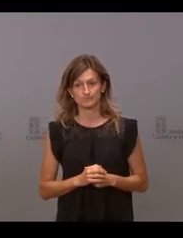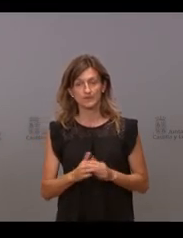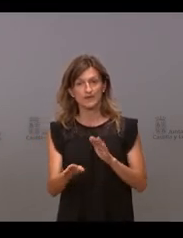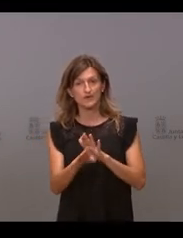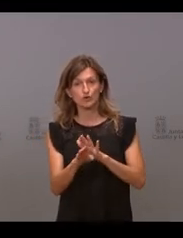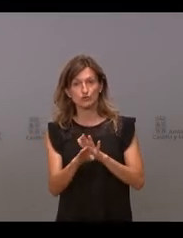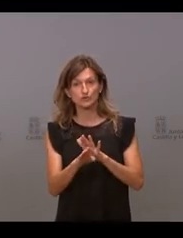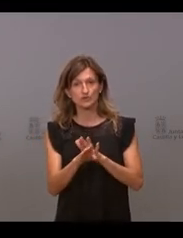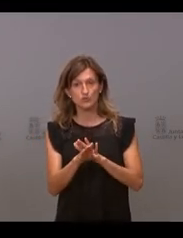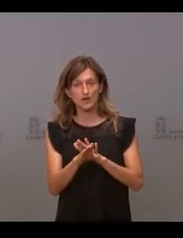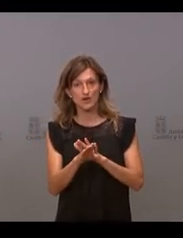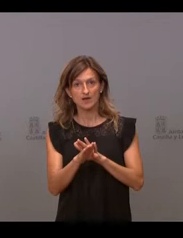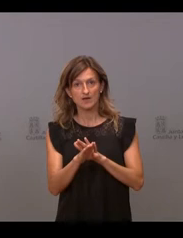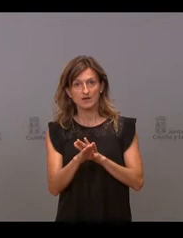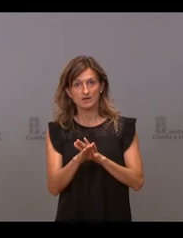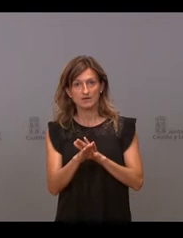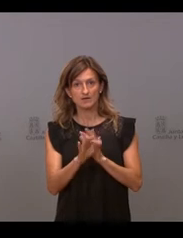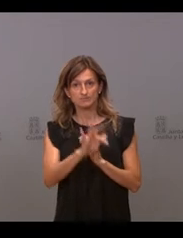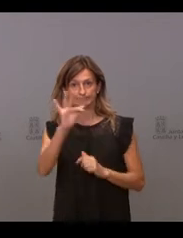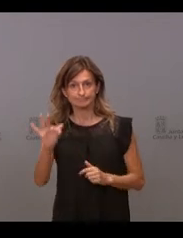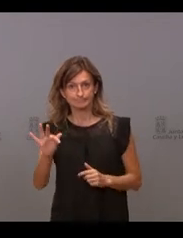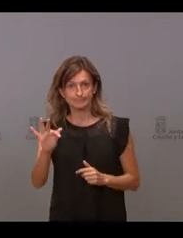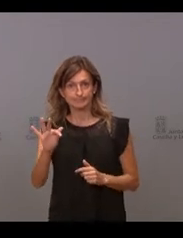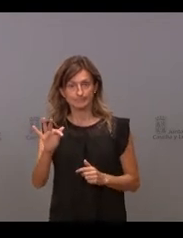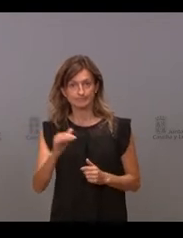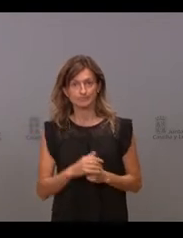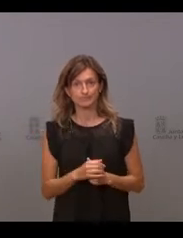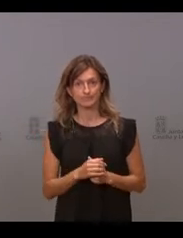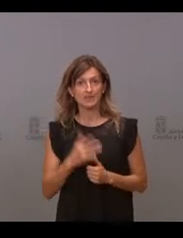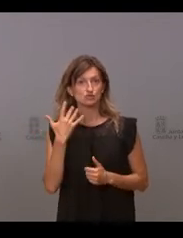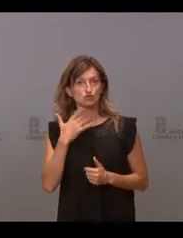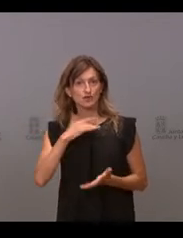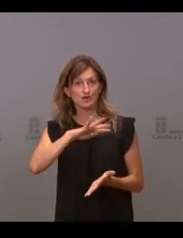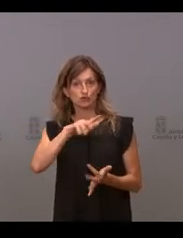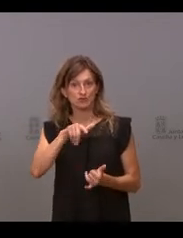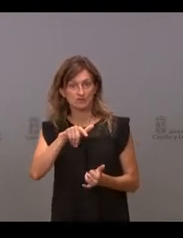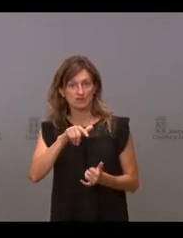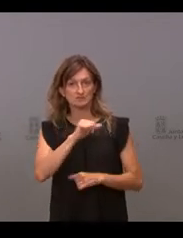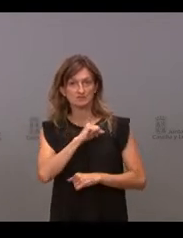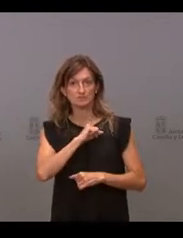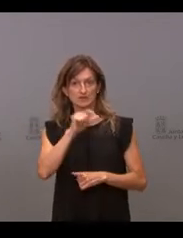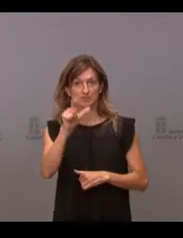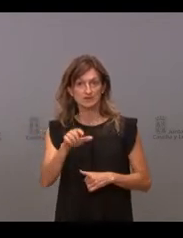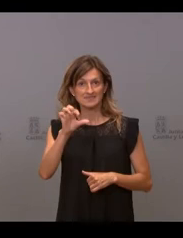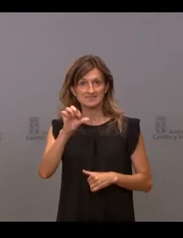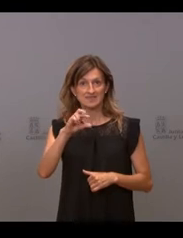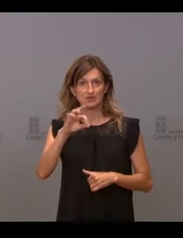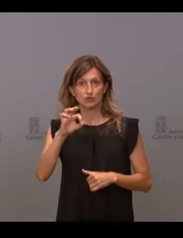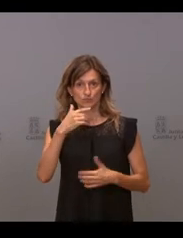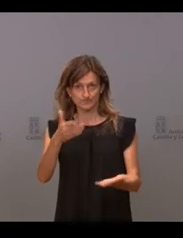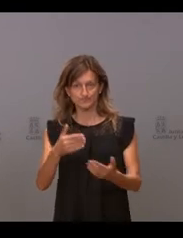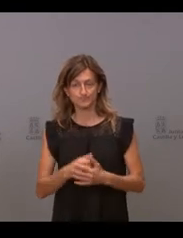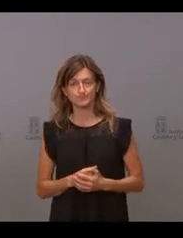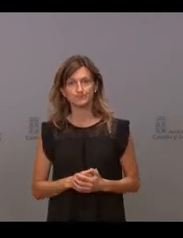Continuamos la ronda por Soria Noticias y tenemos ahí esperando a Sergio García. Adelante, Sergio.